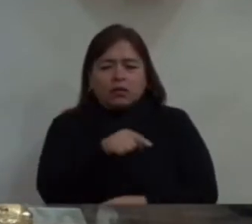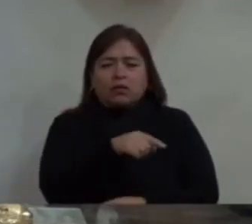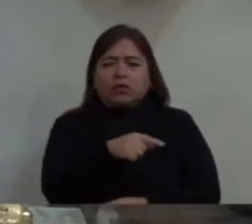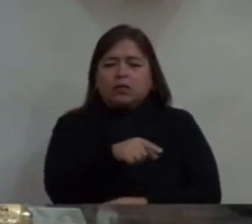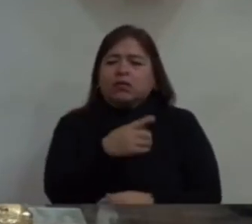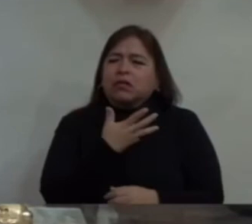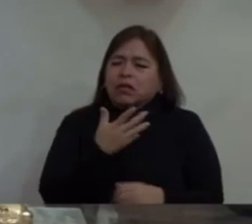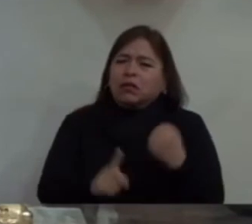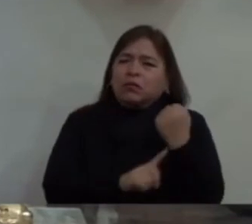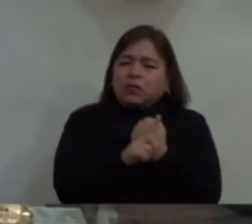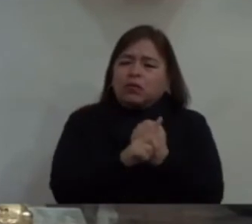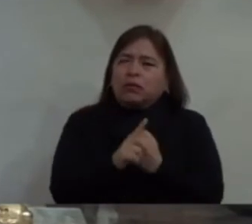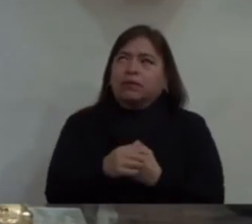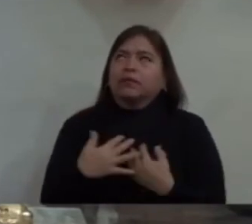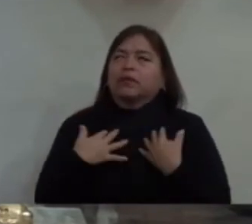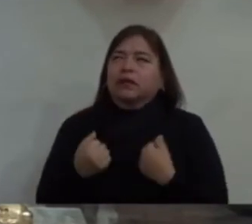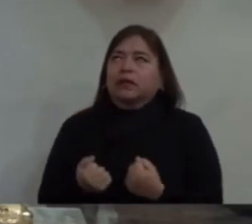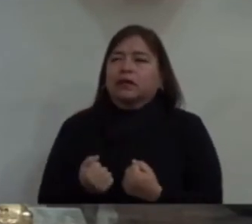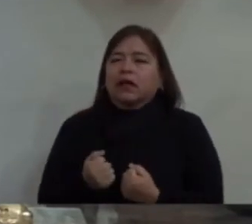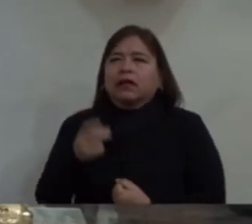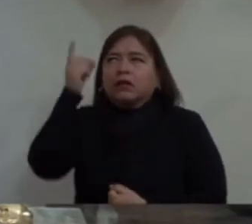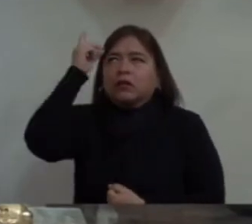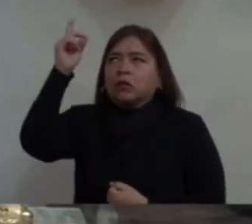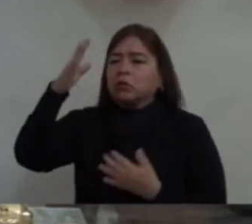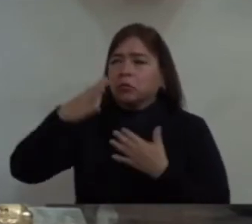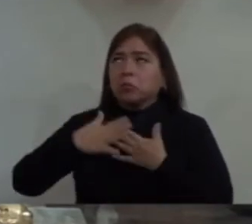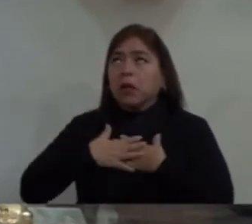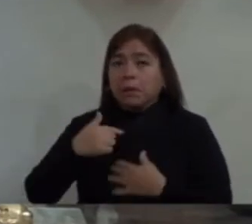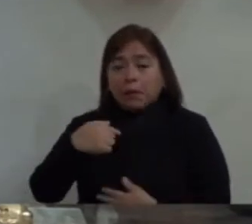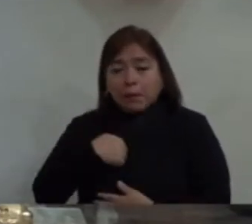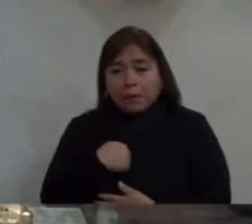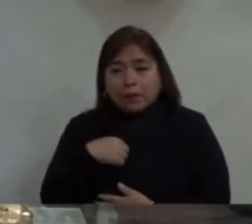en medio de todos estos problemas,